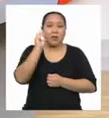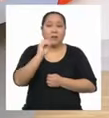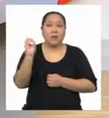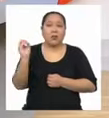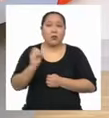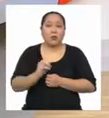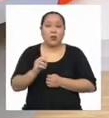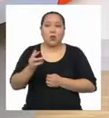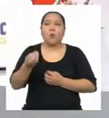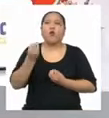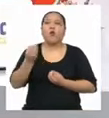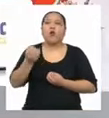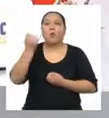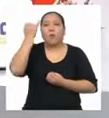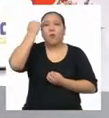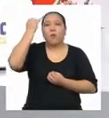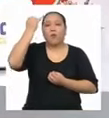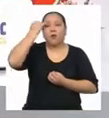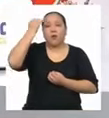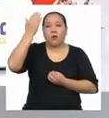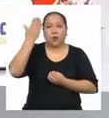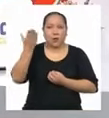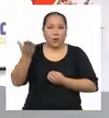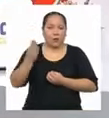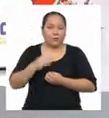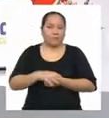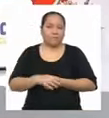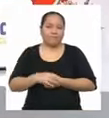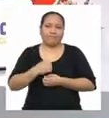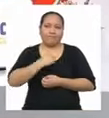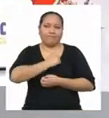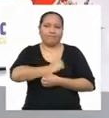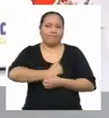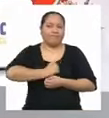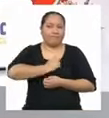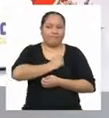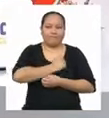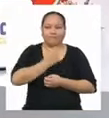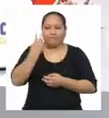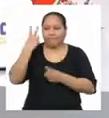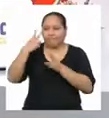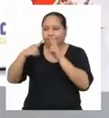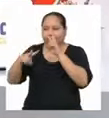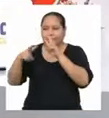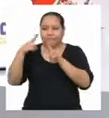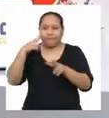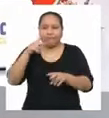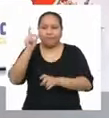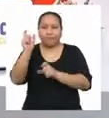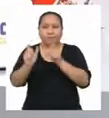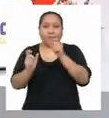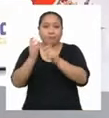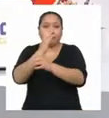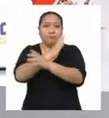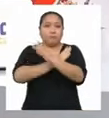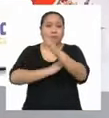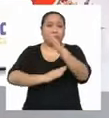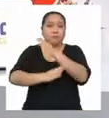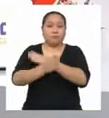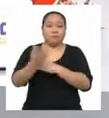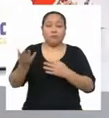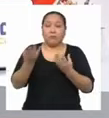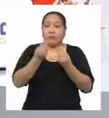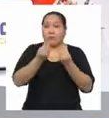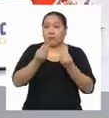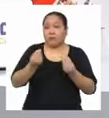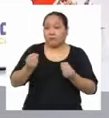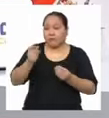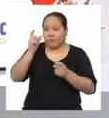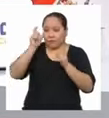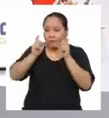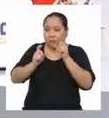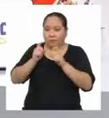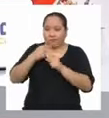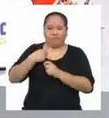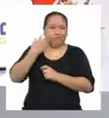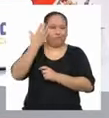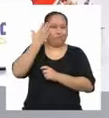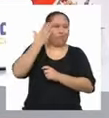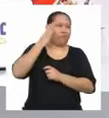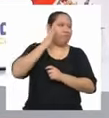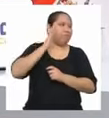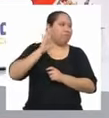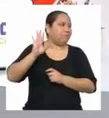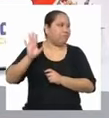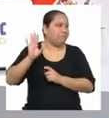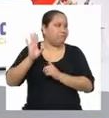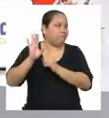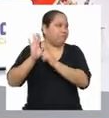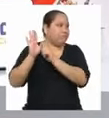De pensar Lamentablemente Cuando vemos Personas con discapacidades Muchos de nosotros Somos indiferentes